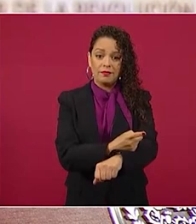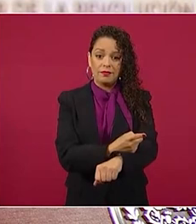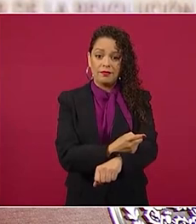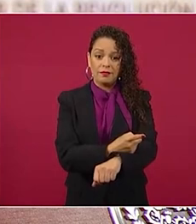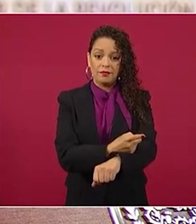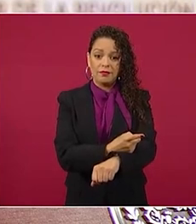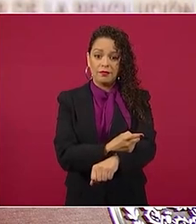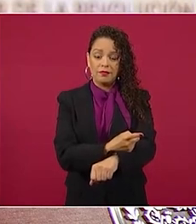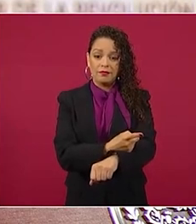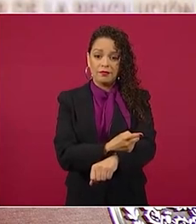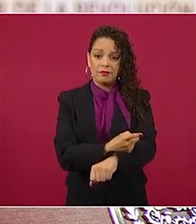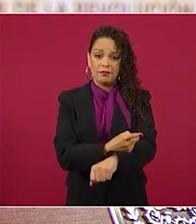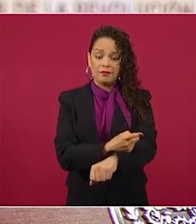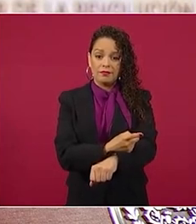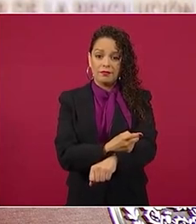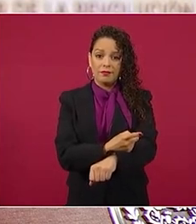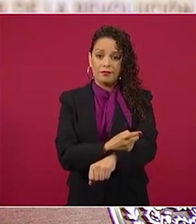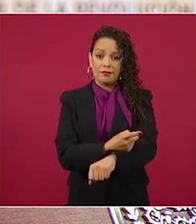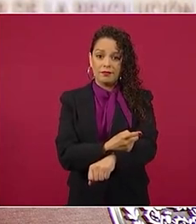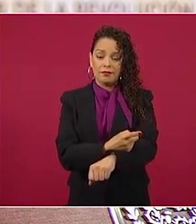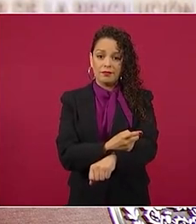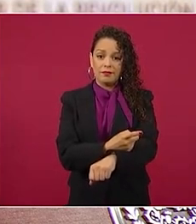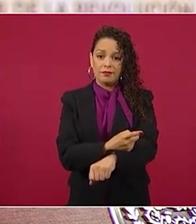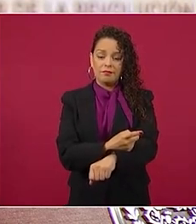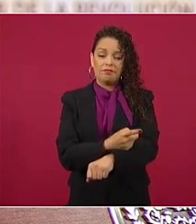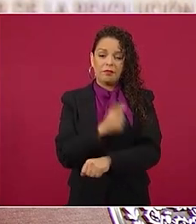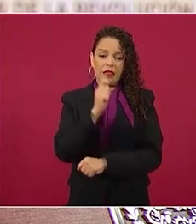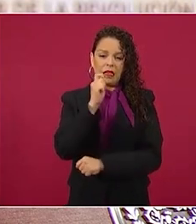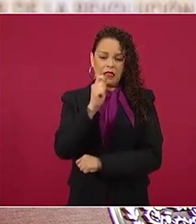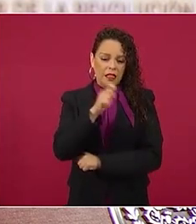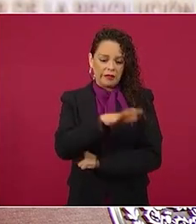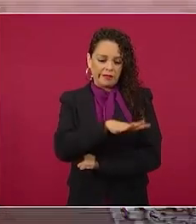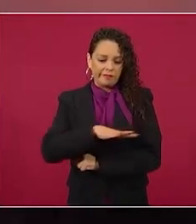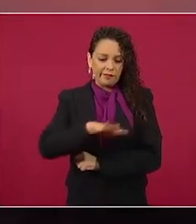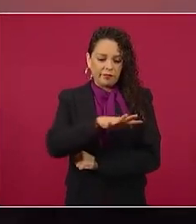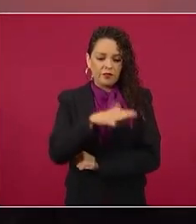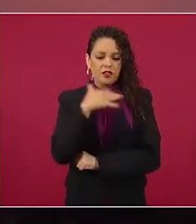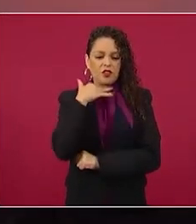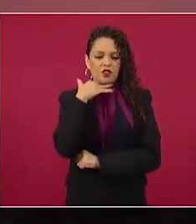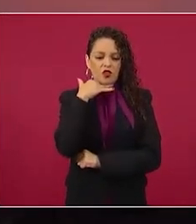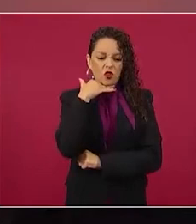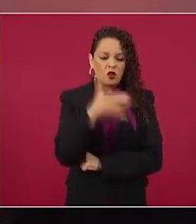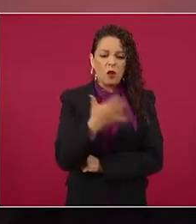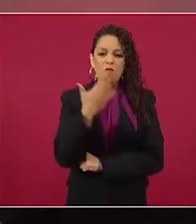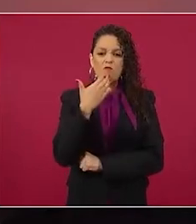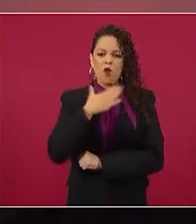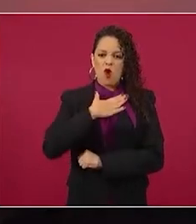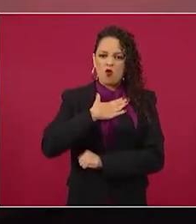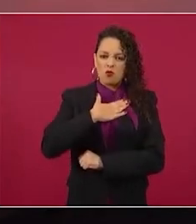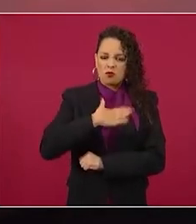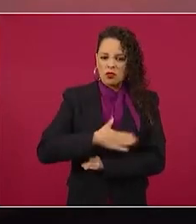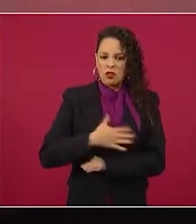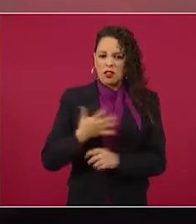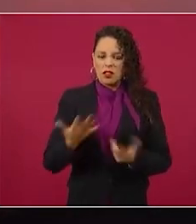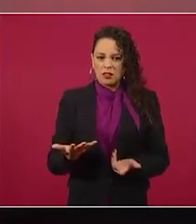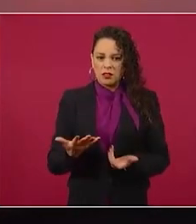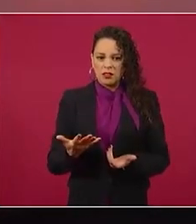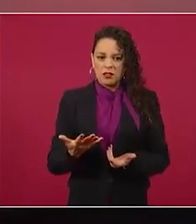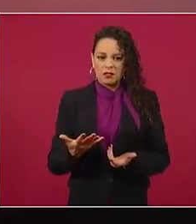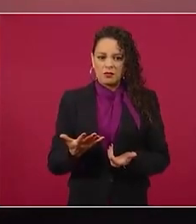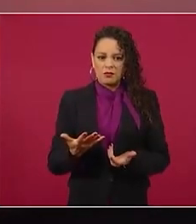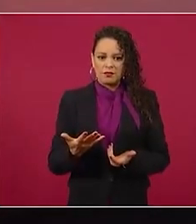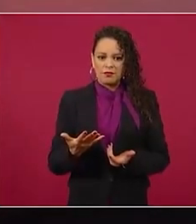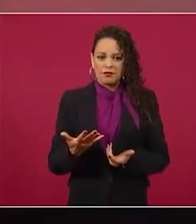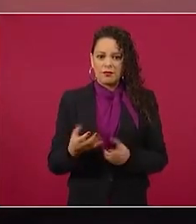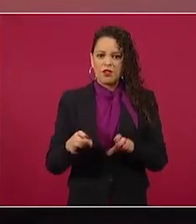transformar un régimen de corrupción de injusticias de privilegios no se puede enfrentar a una mafia